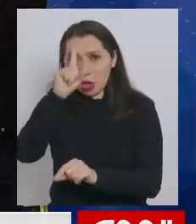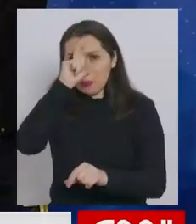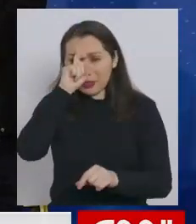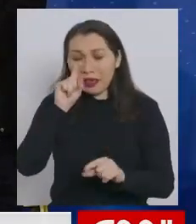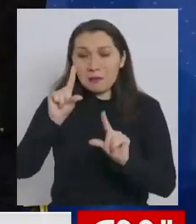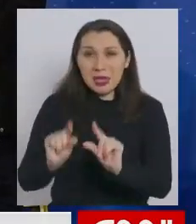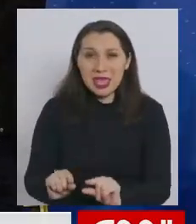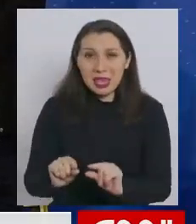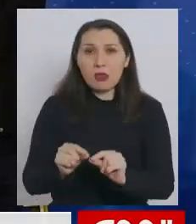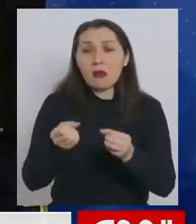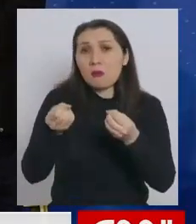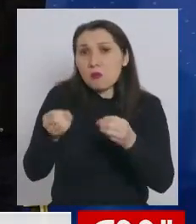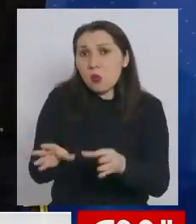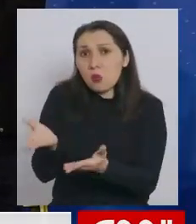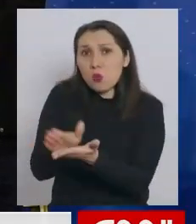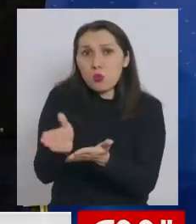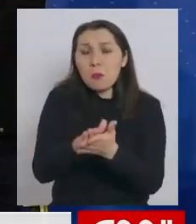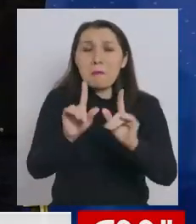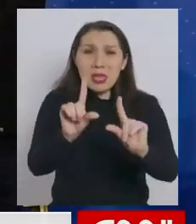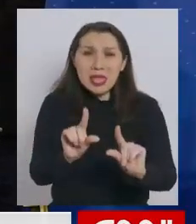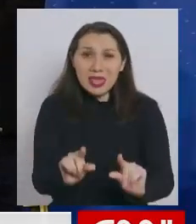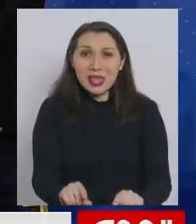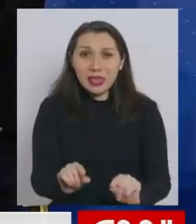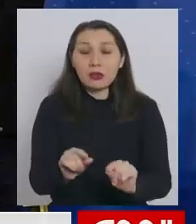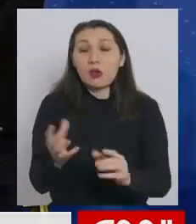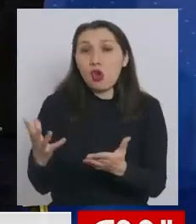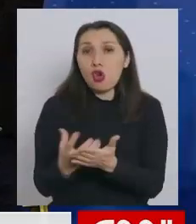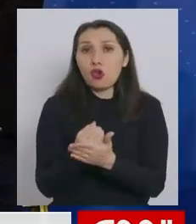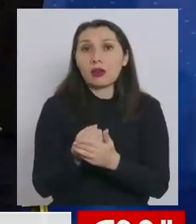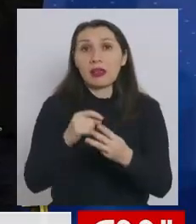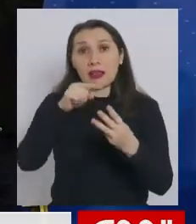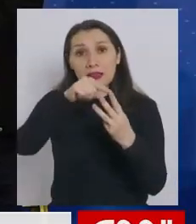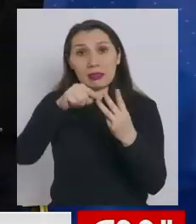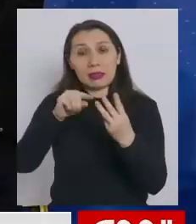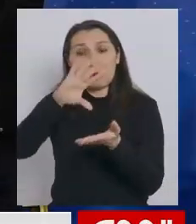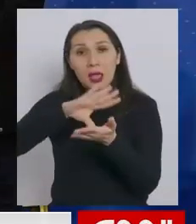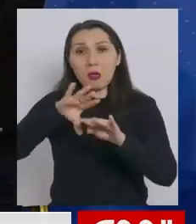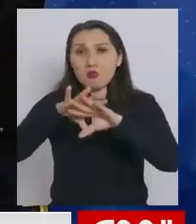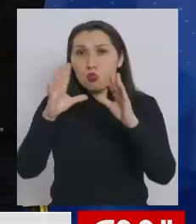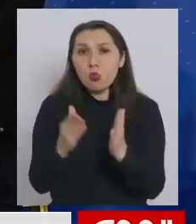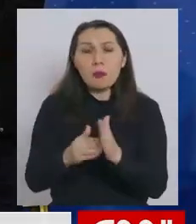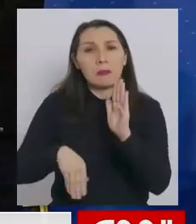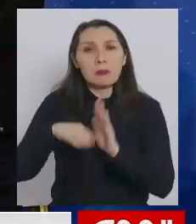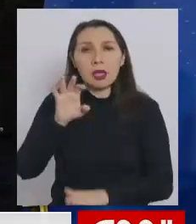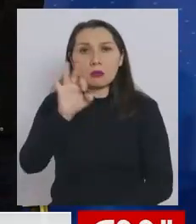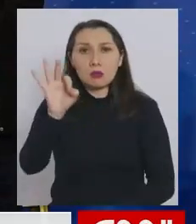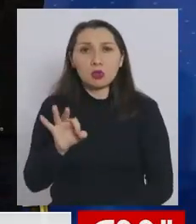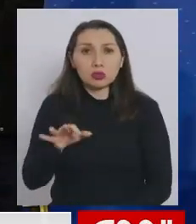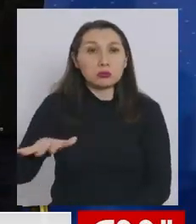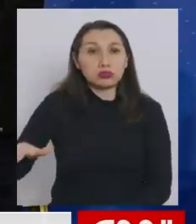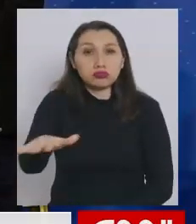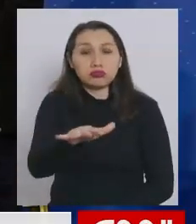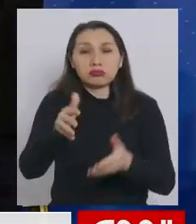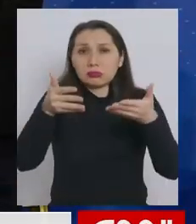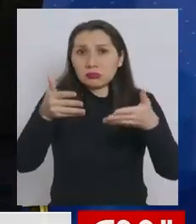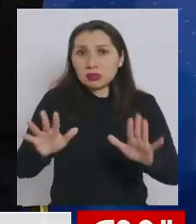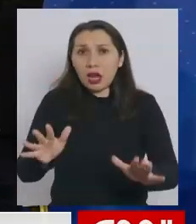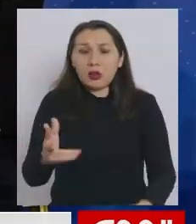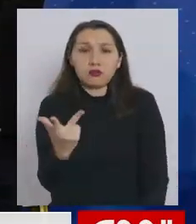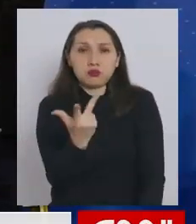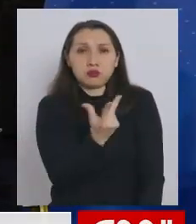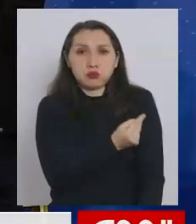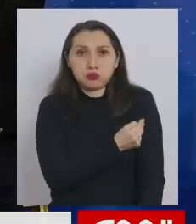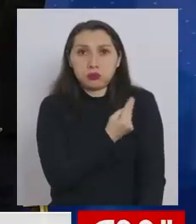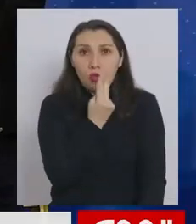las pérdidas de vida. Hemos logrado estar entre los tres países del mundo que mayor porcentaje de su población ha logrado vacunar